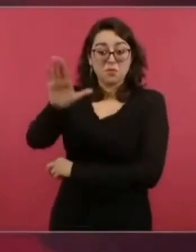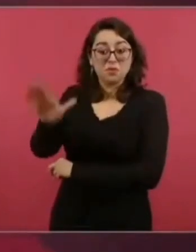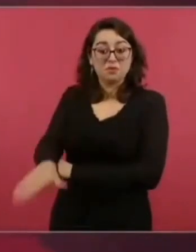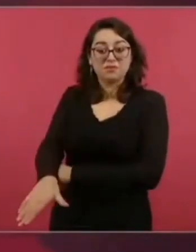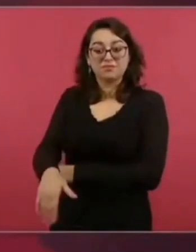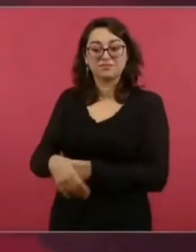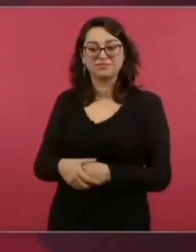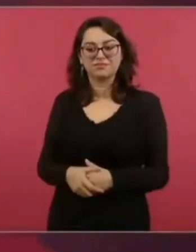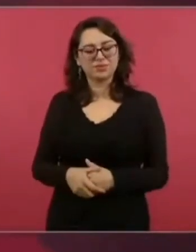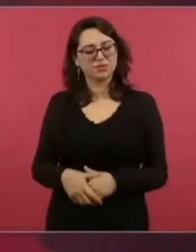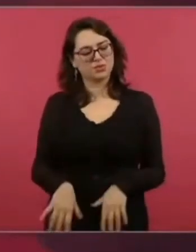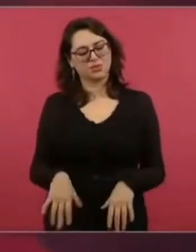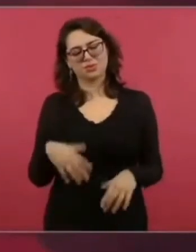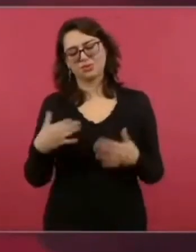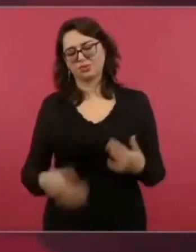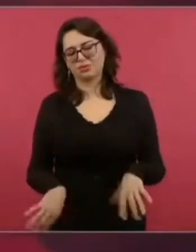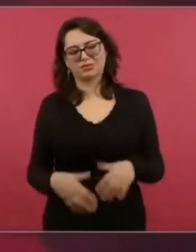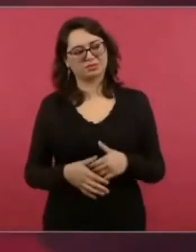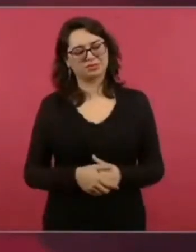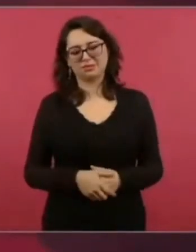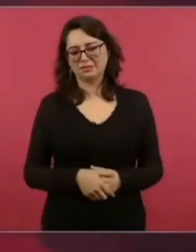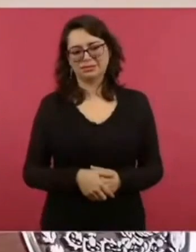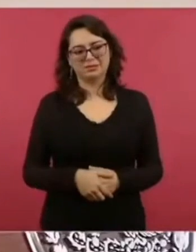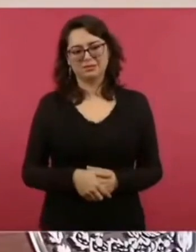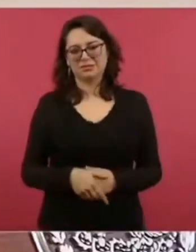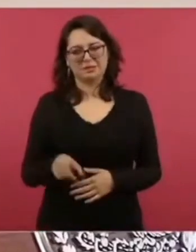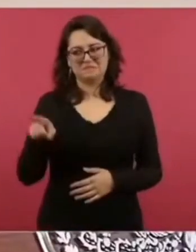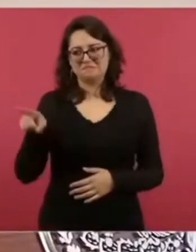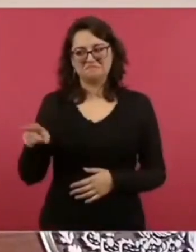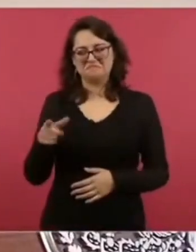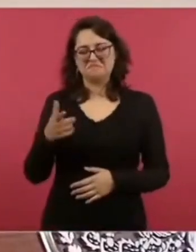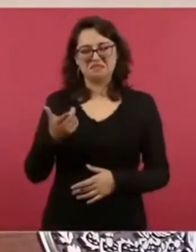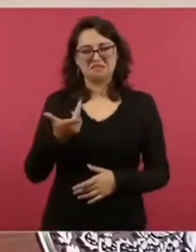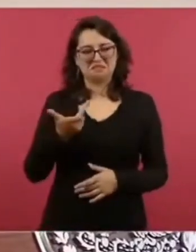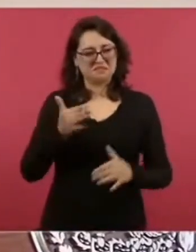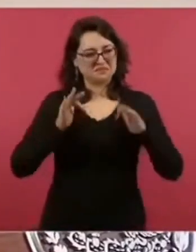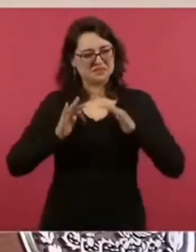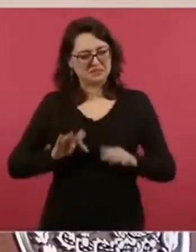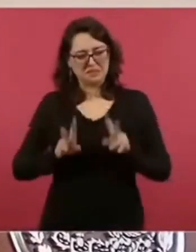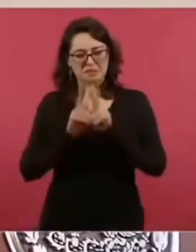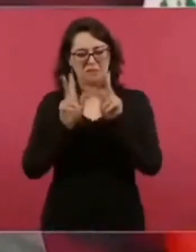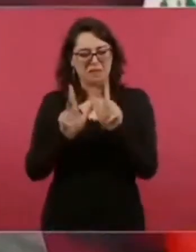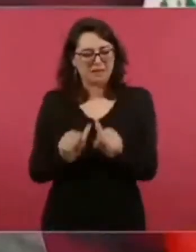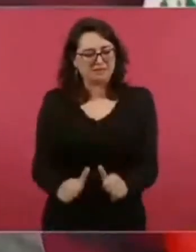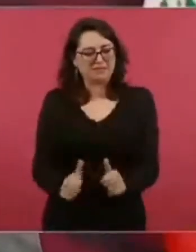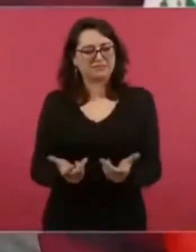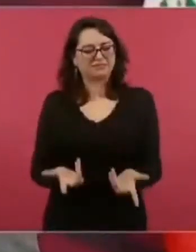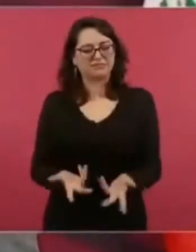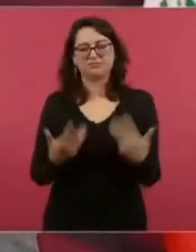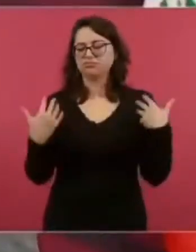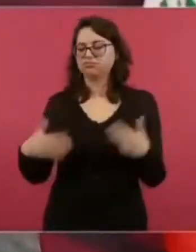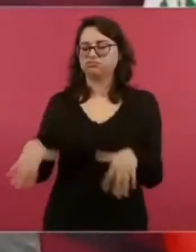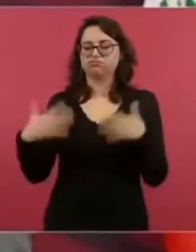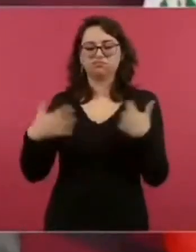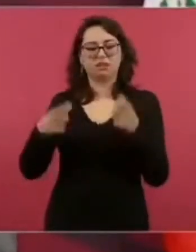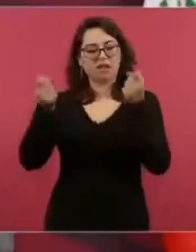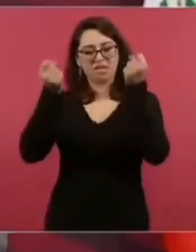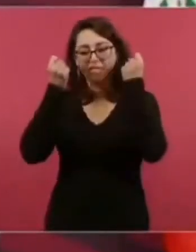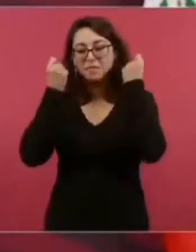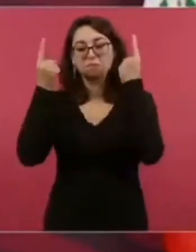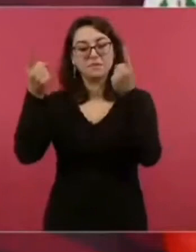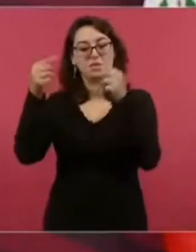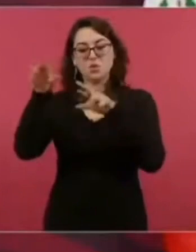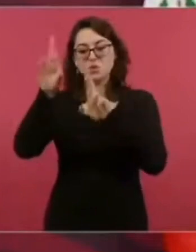merece todo, todo, todo, todo, todo el respeto. Es un gran dirigente. Hay